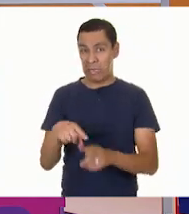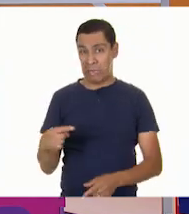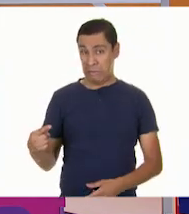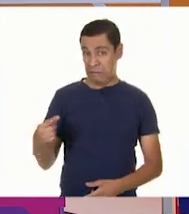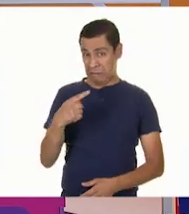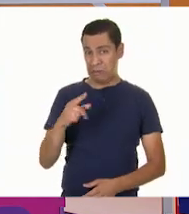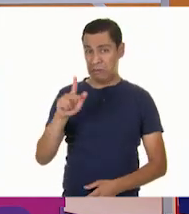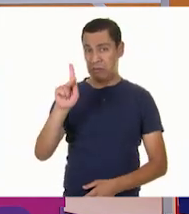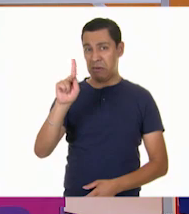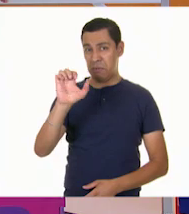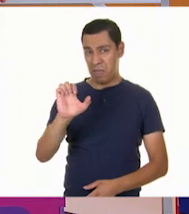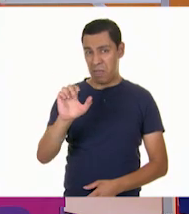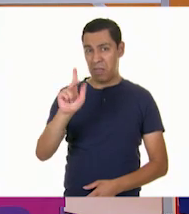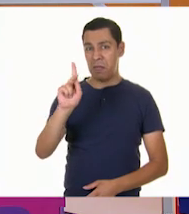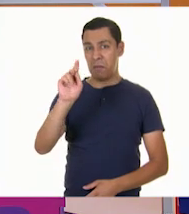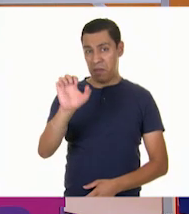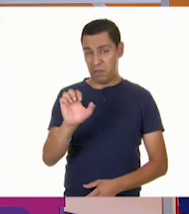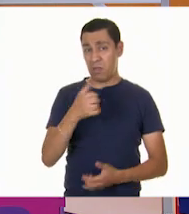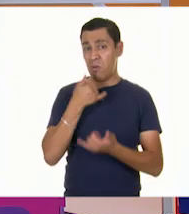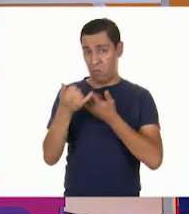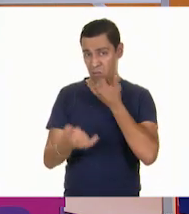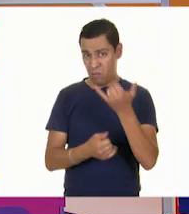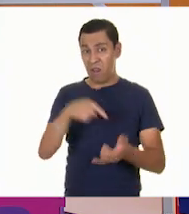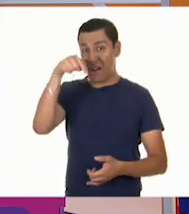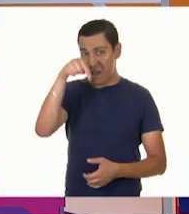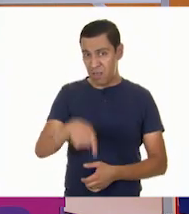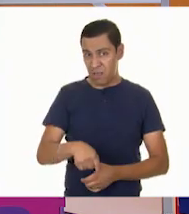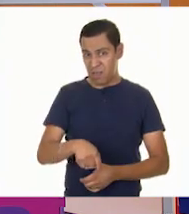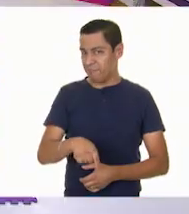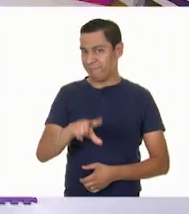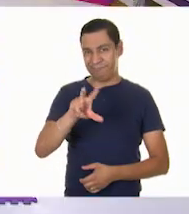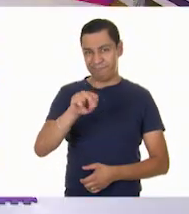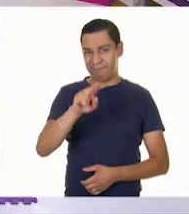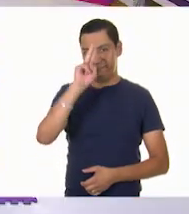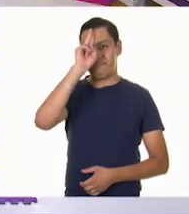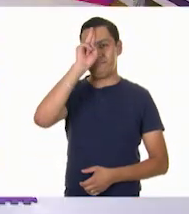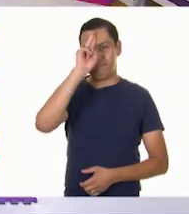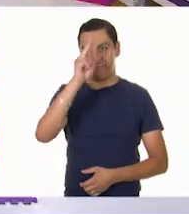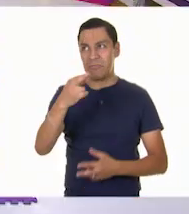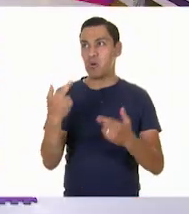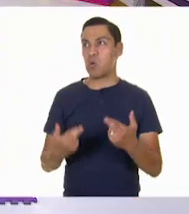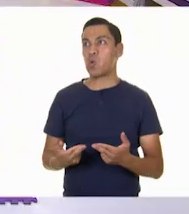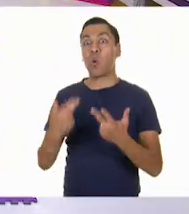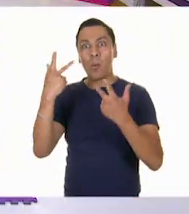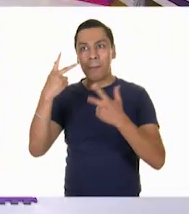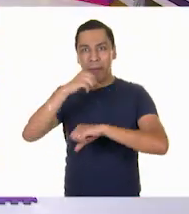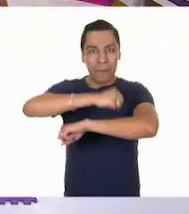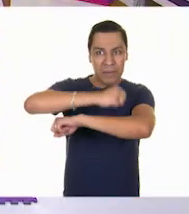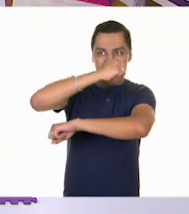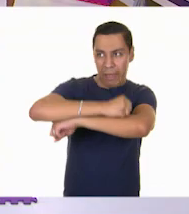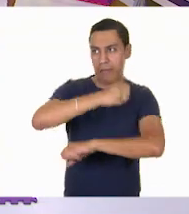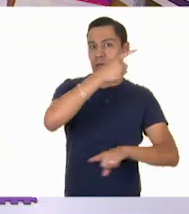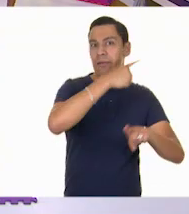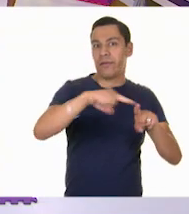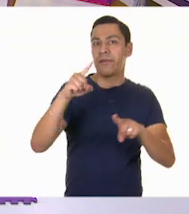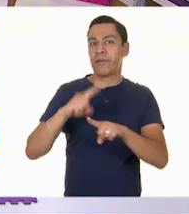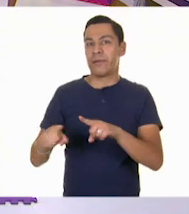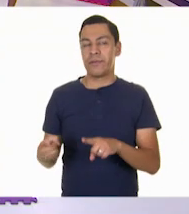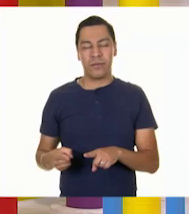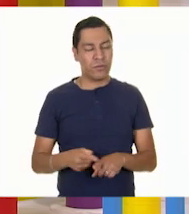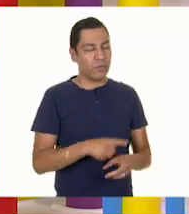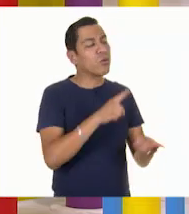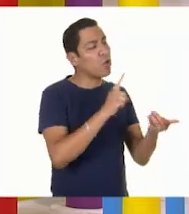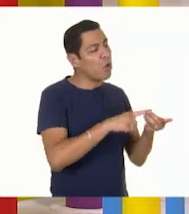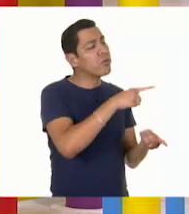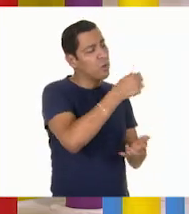en nuestro salón de clases. Pudo haber ocurrido un accidente. Hay lugares apropiados. Por ejemplo, Pepe, ¿dónde podrías jugar con tu balón de fútbol?